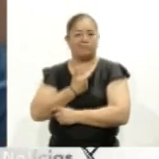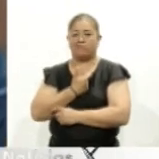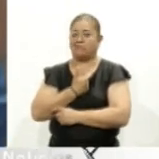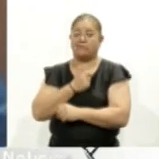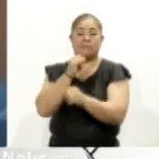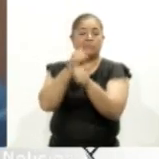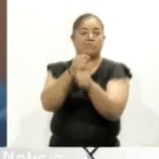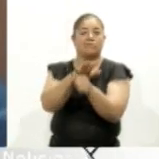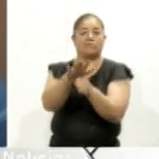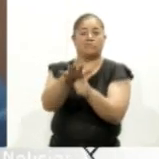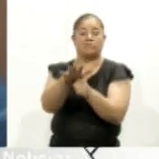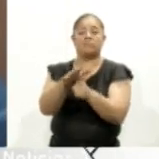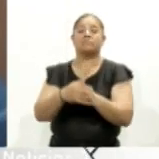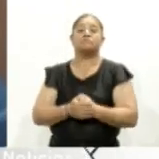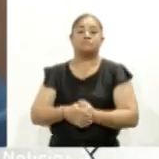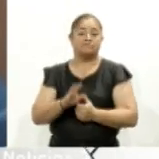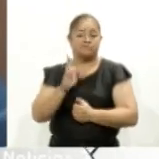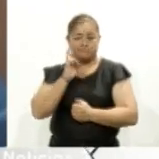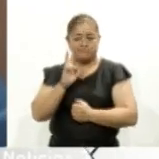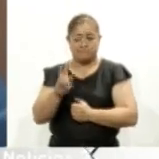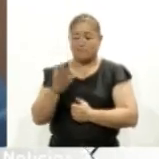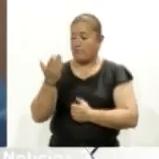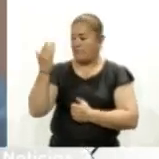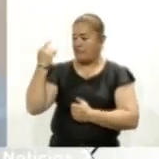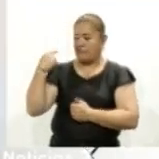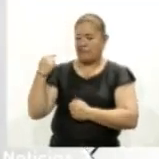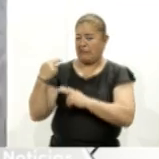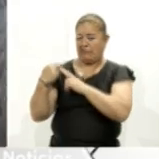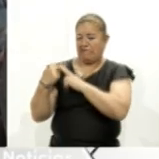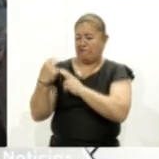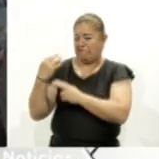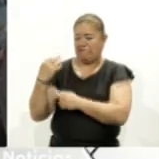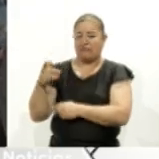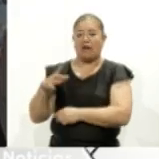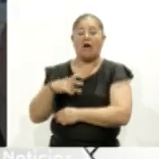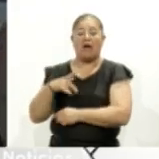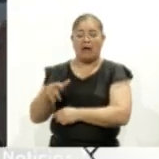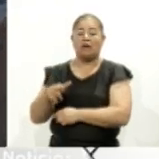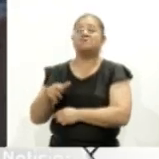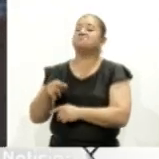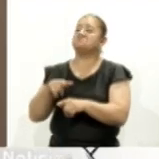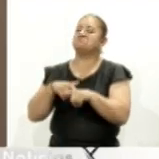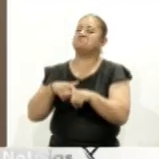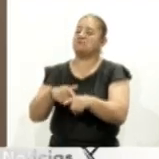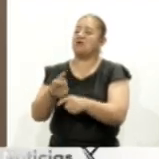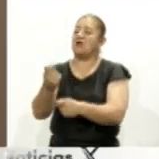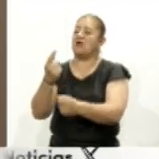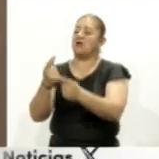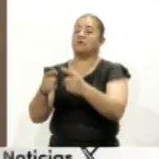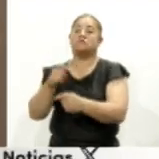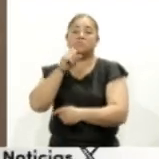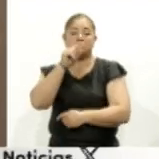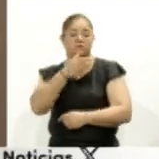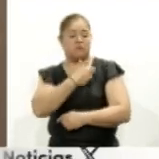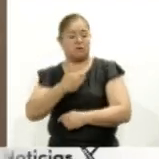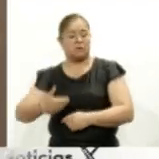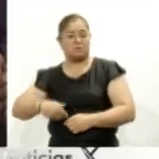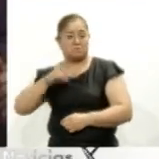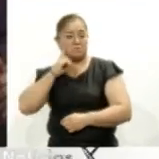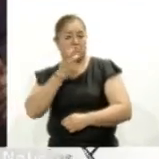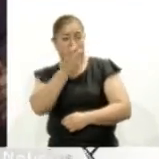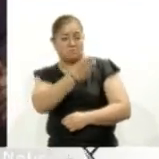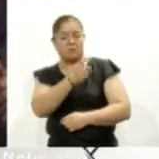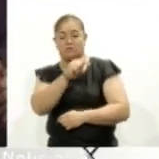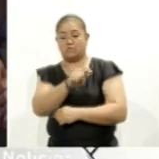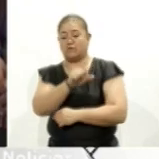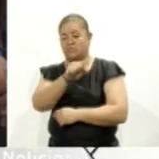últimos años se han visto amenazados estos derechos. En este contexto, la también presidenta de la Comisión para la Igualdad de Género del